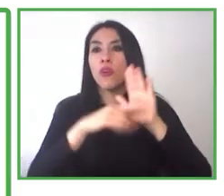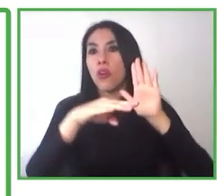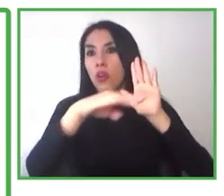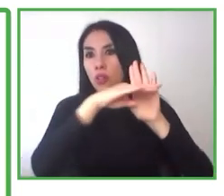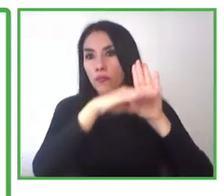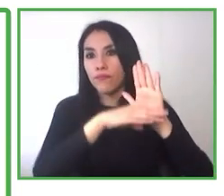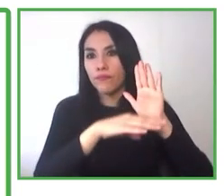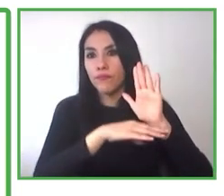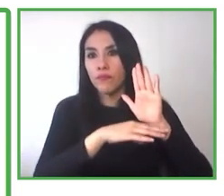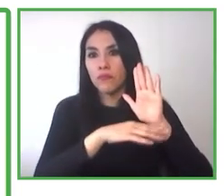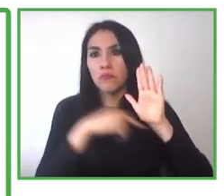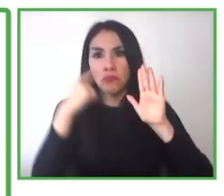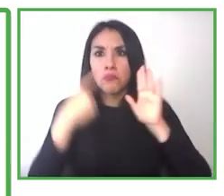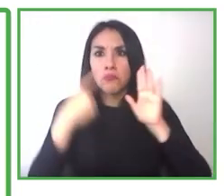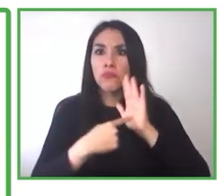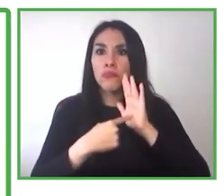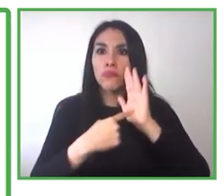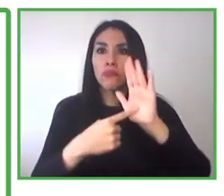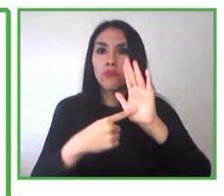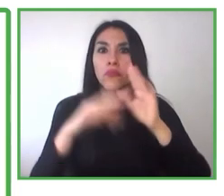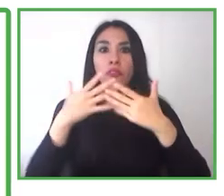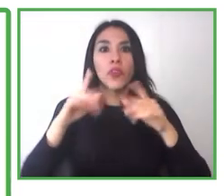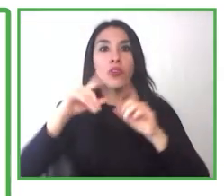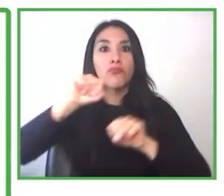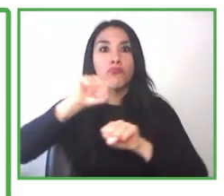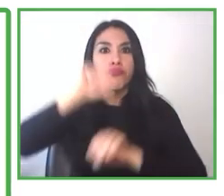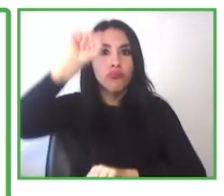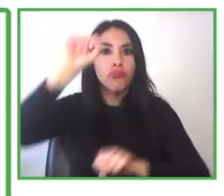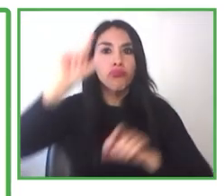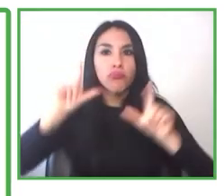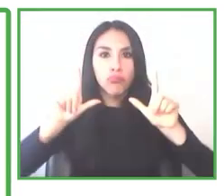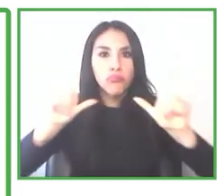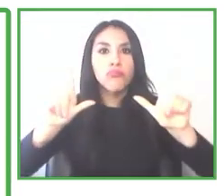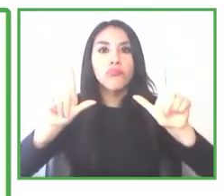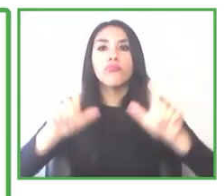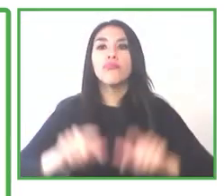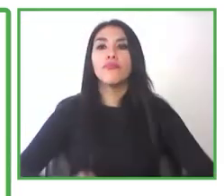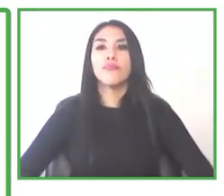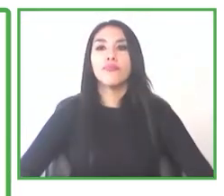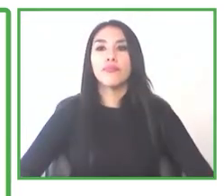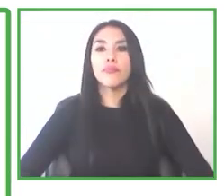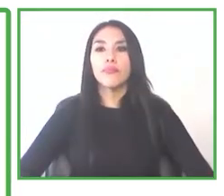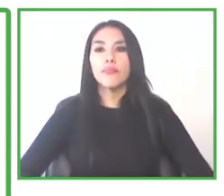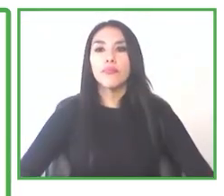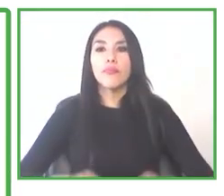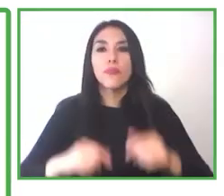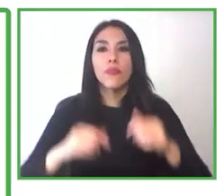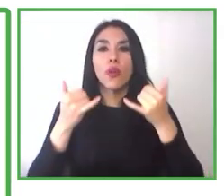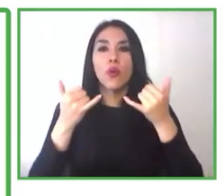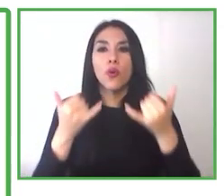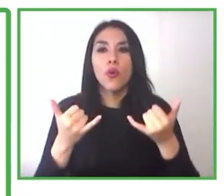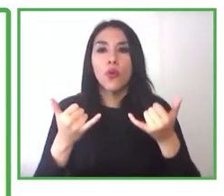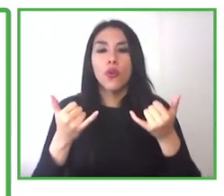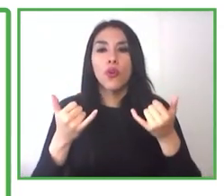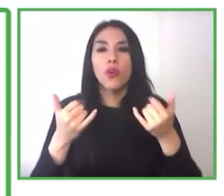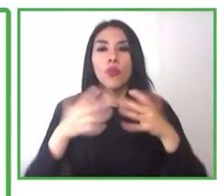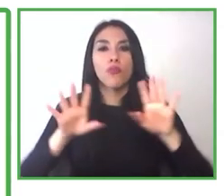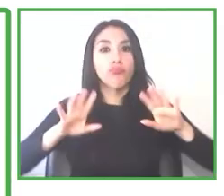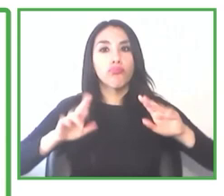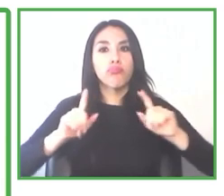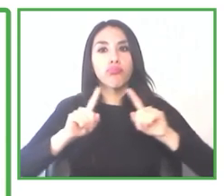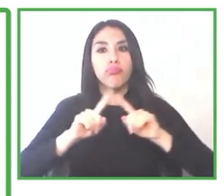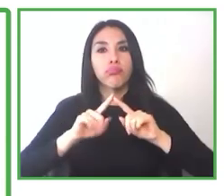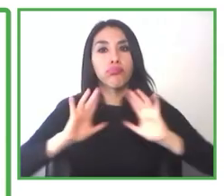independiente de cómo las hayan adquirido. Y en ese sentido, el aporte a la inclusión laboral es que da lo mismo qué tipo de